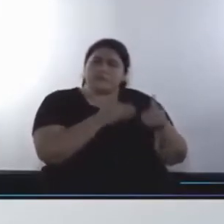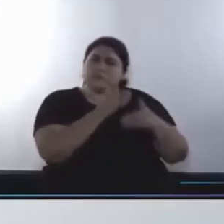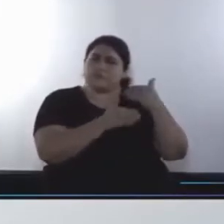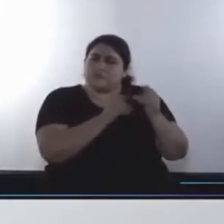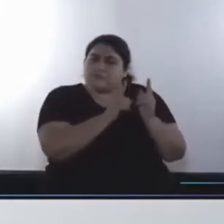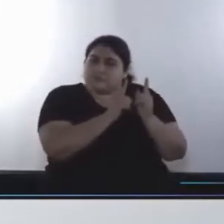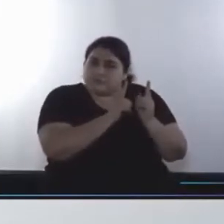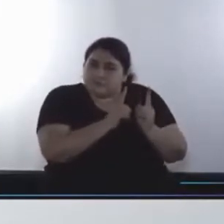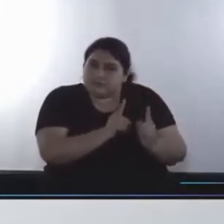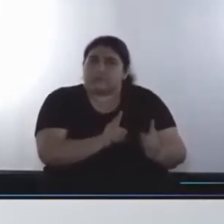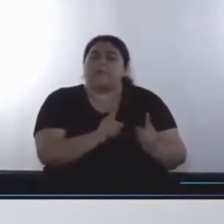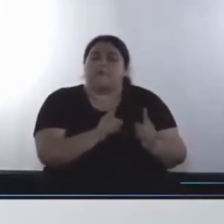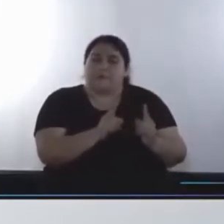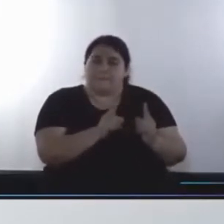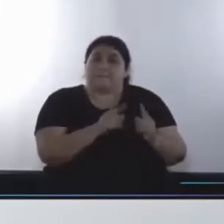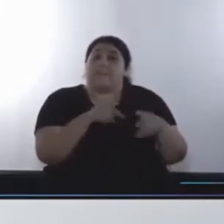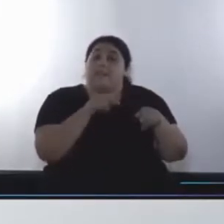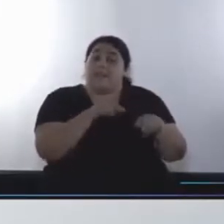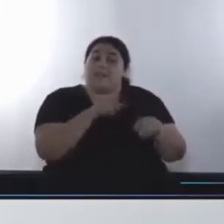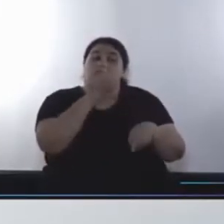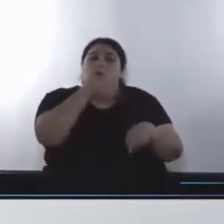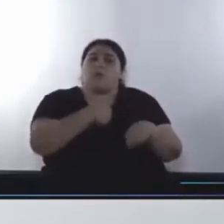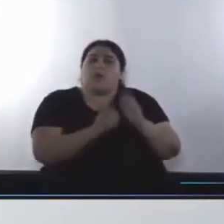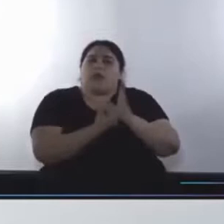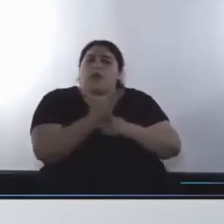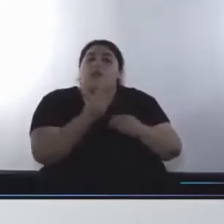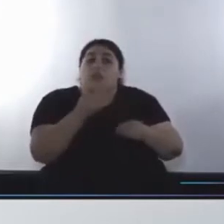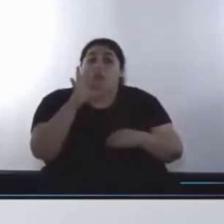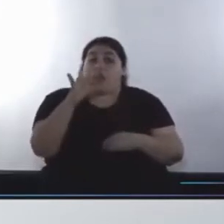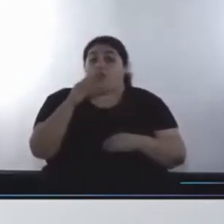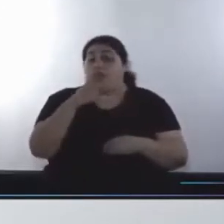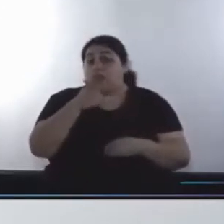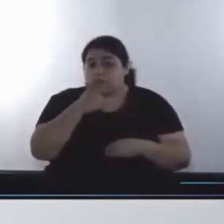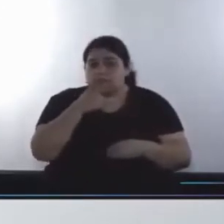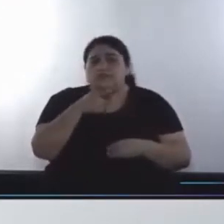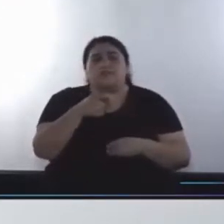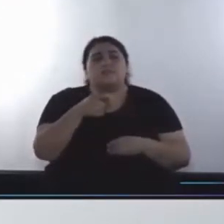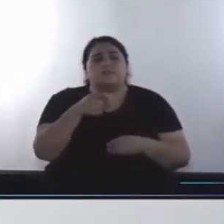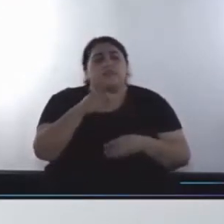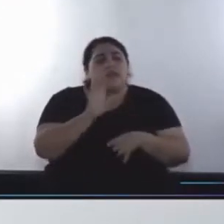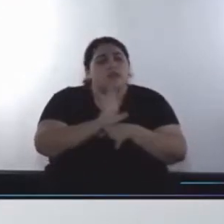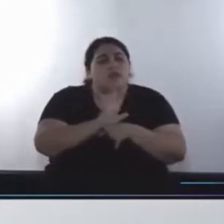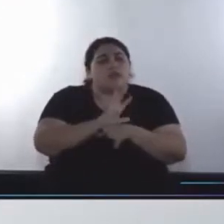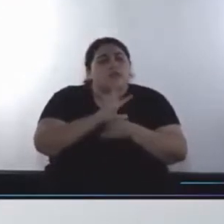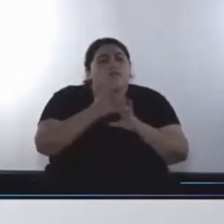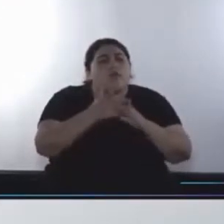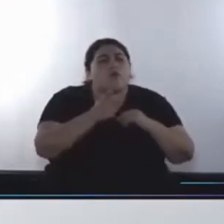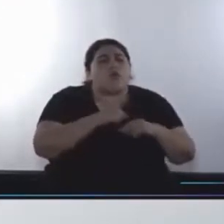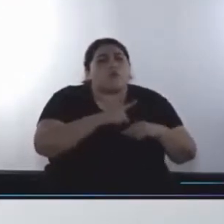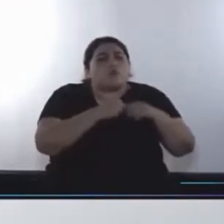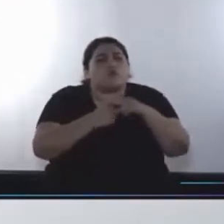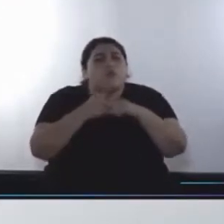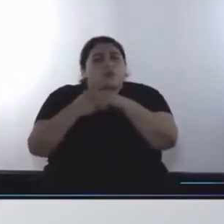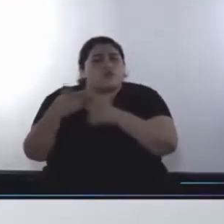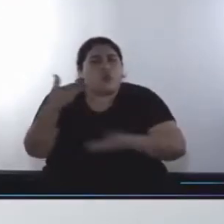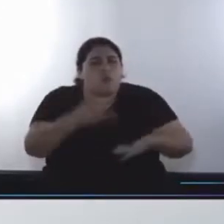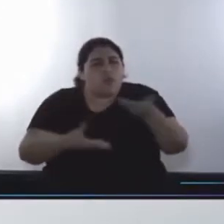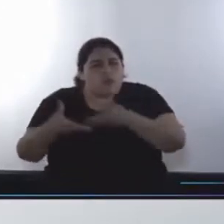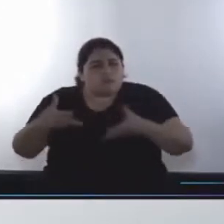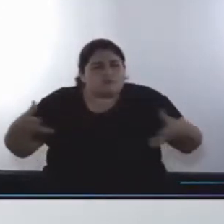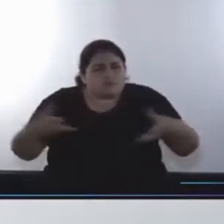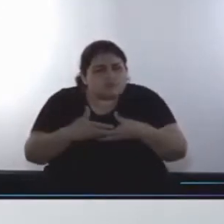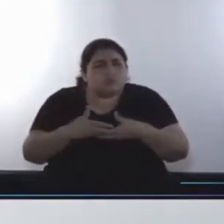Su importancia radica en que los ODS en definitiva se concretan en las ciudades y es donde